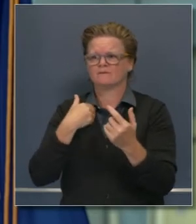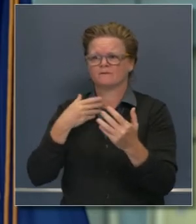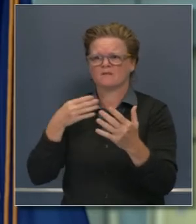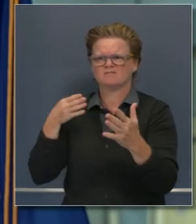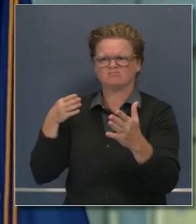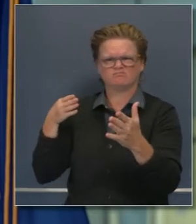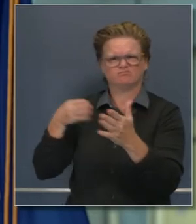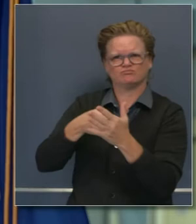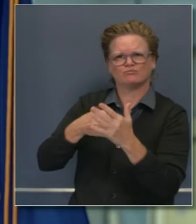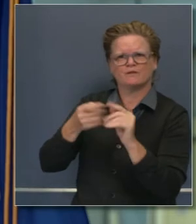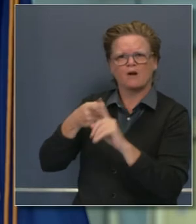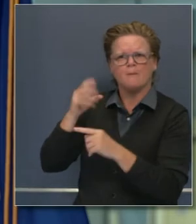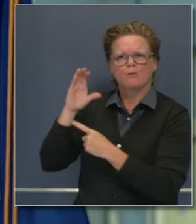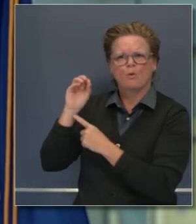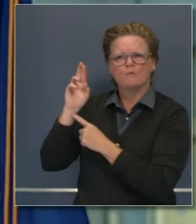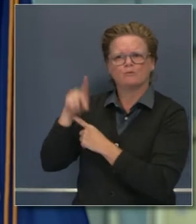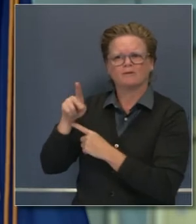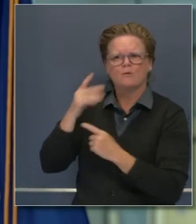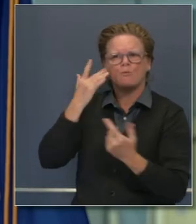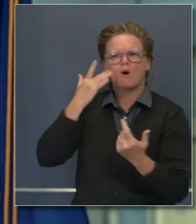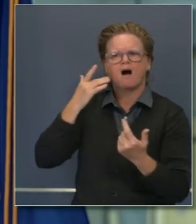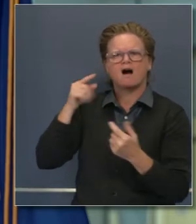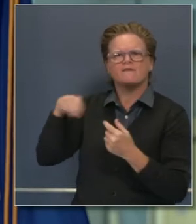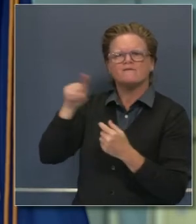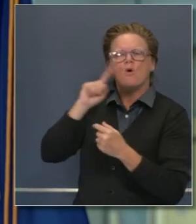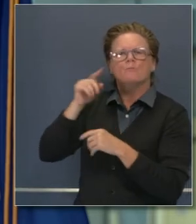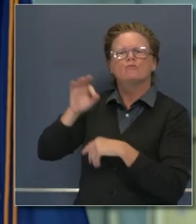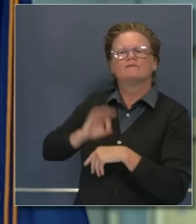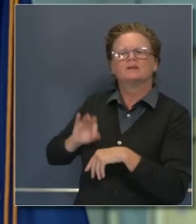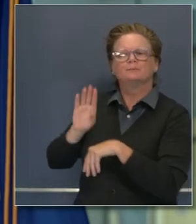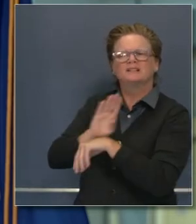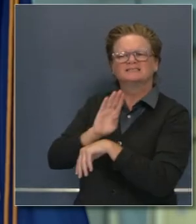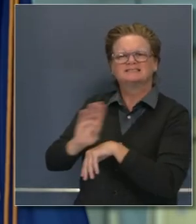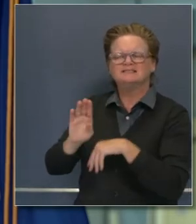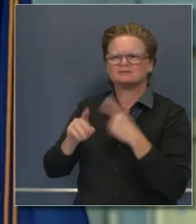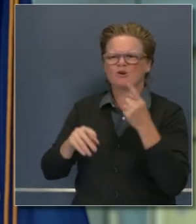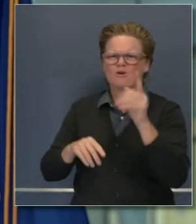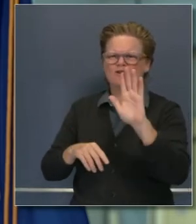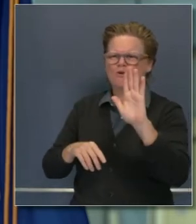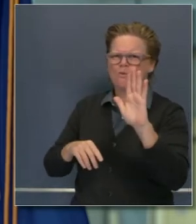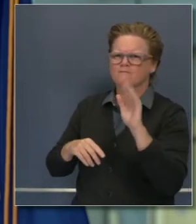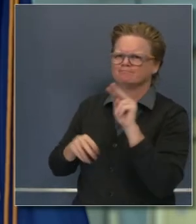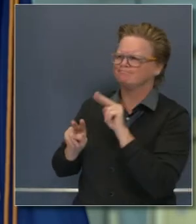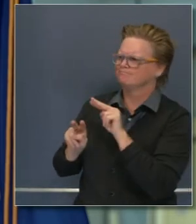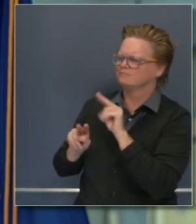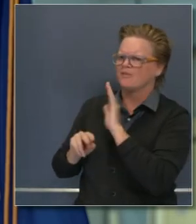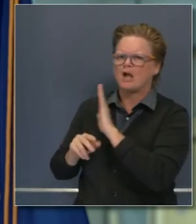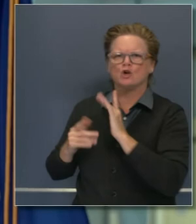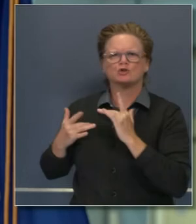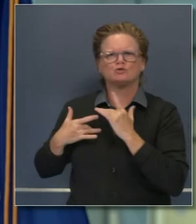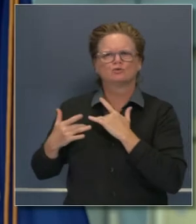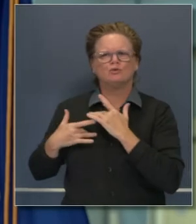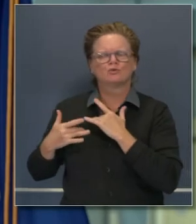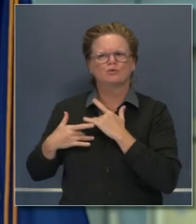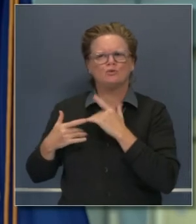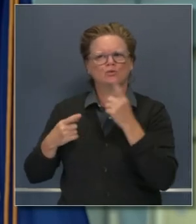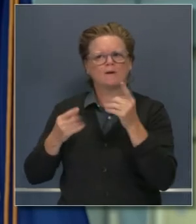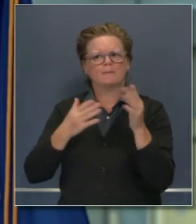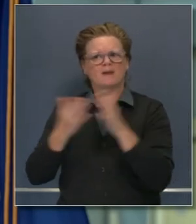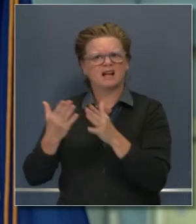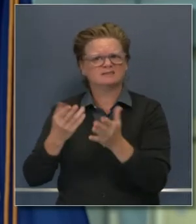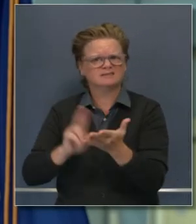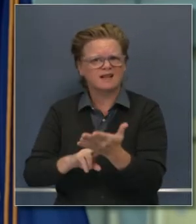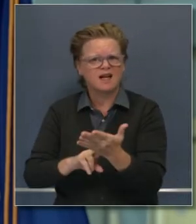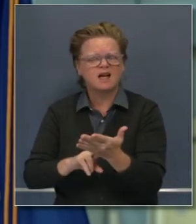la coronavirus. ¿Qué nos puede usted decir en cuanto a estas inquietudes? ¿Va usted a firmar este